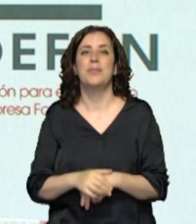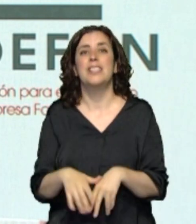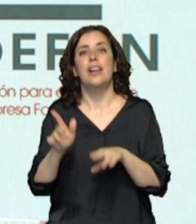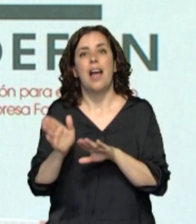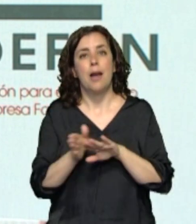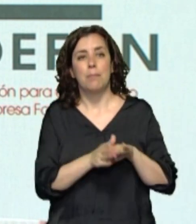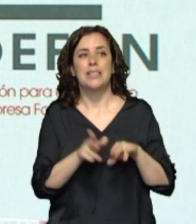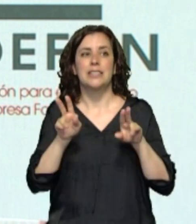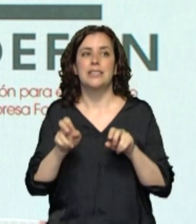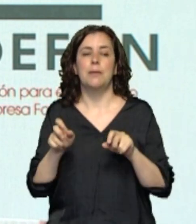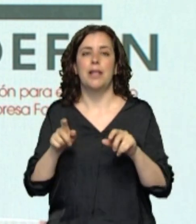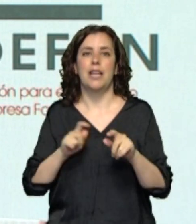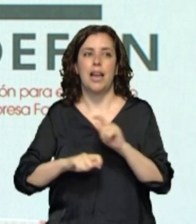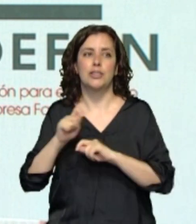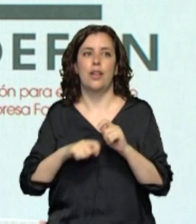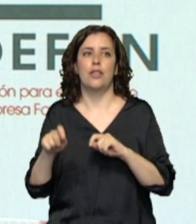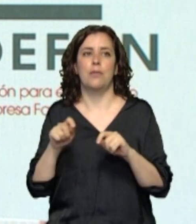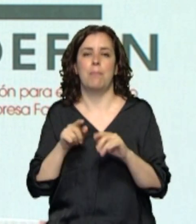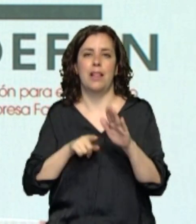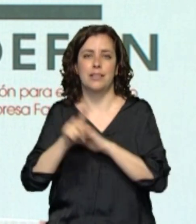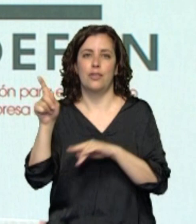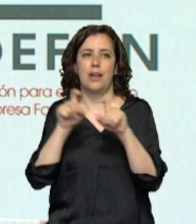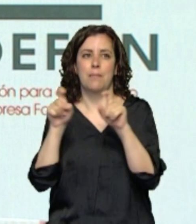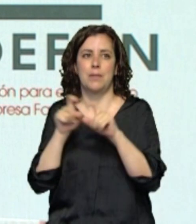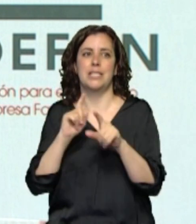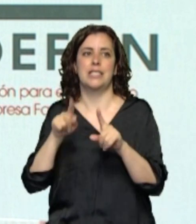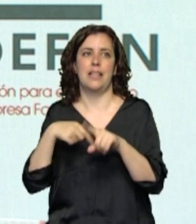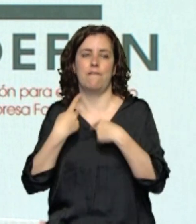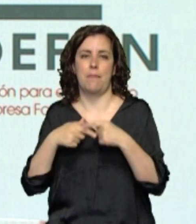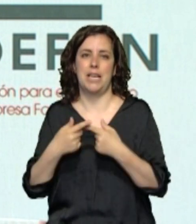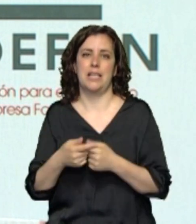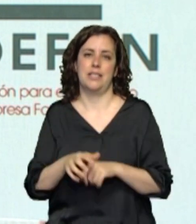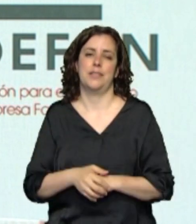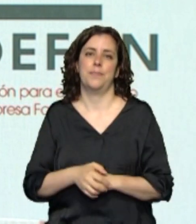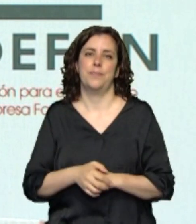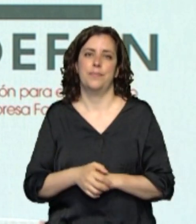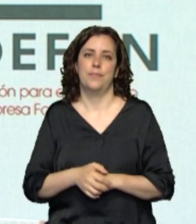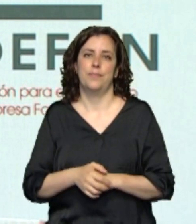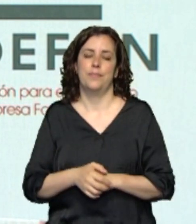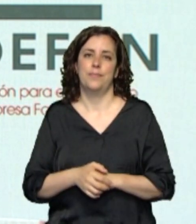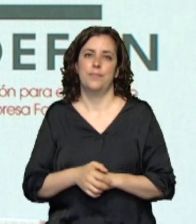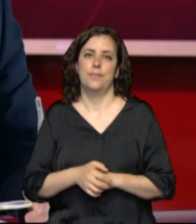Familiar Navarra, Francisco Esparza. Anoche en el programa Narra Barra 24 Horas decía esto sobre ese cambio de rumbo.